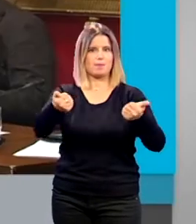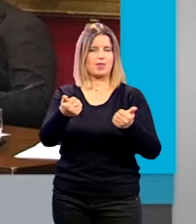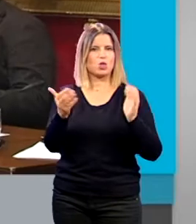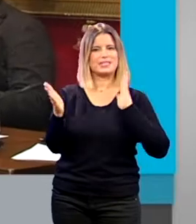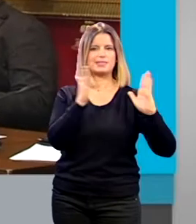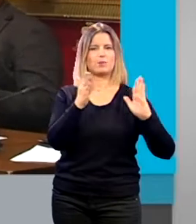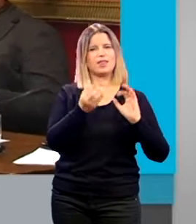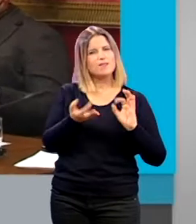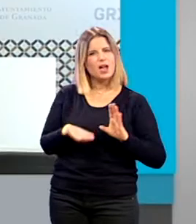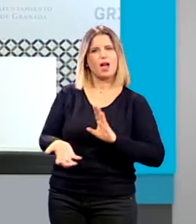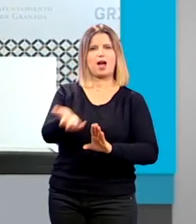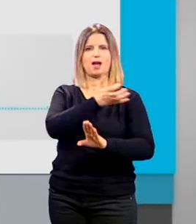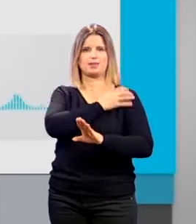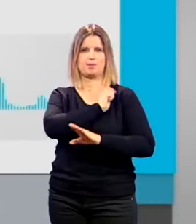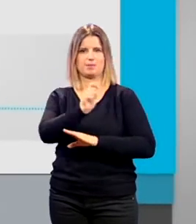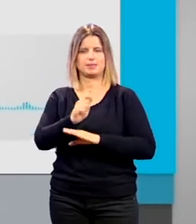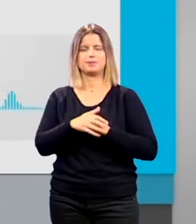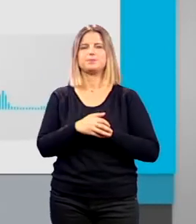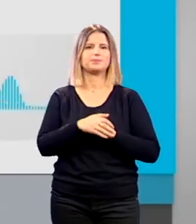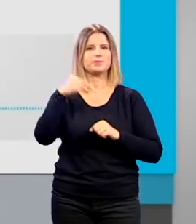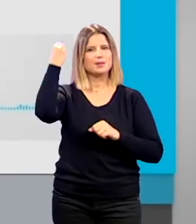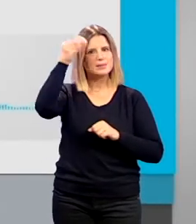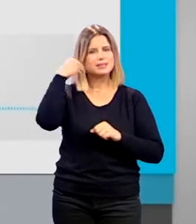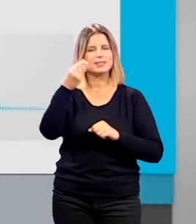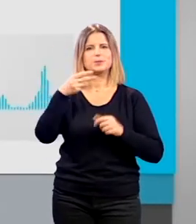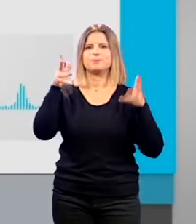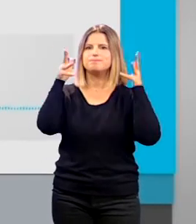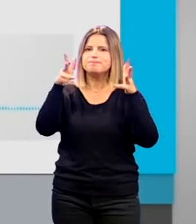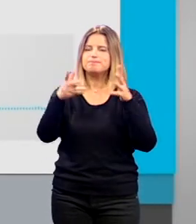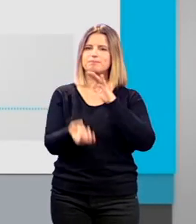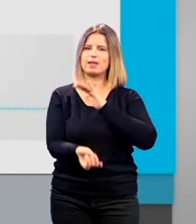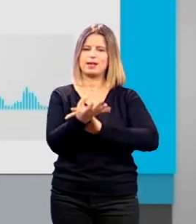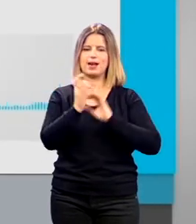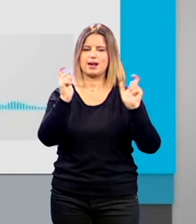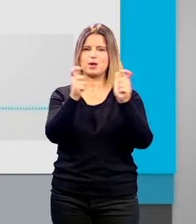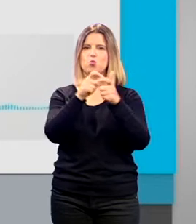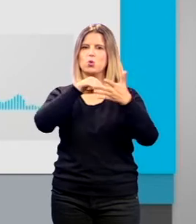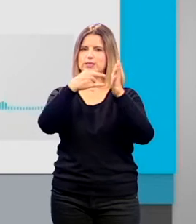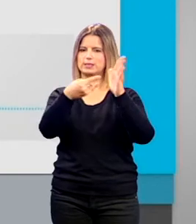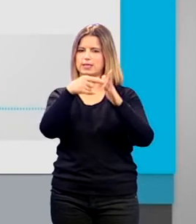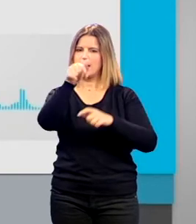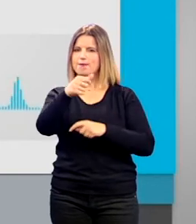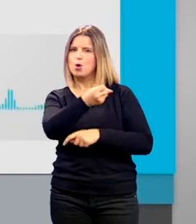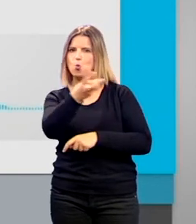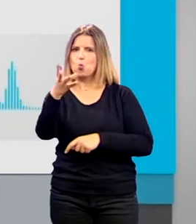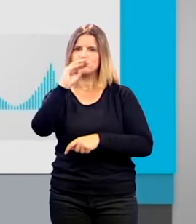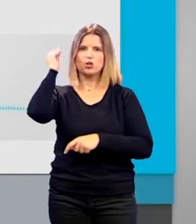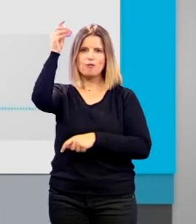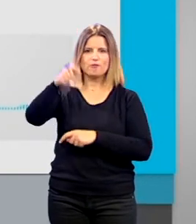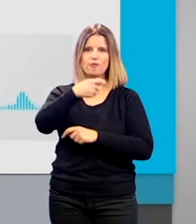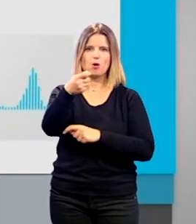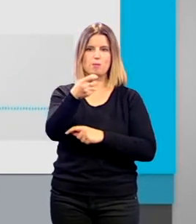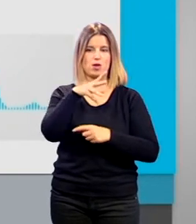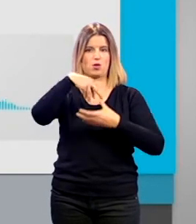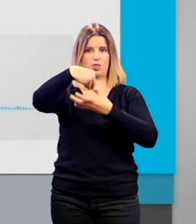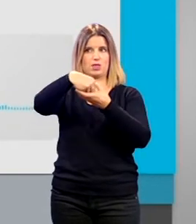haberse planificado hace meses Creemos conveniente constituir una mesa técnica para acordar el número de bomberos que va a componer ese